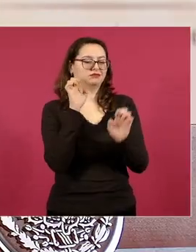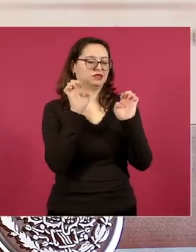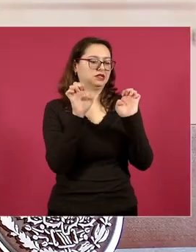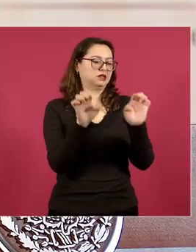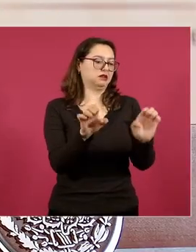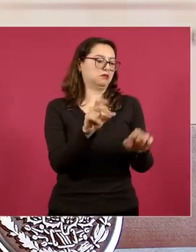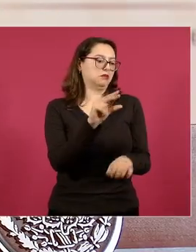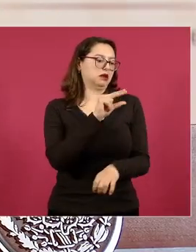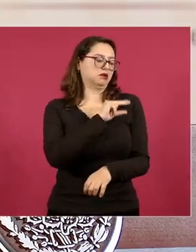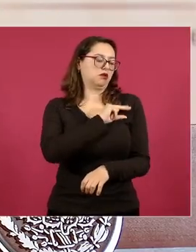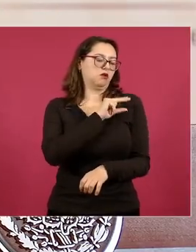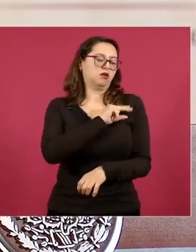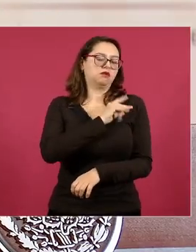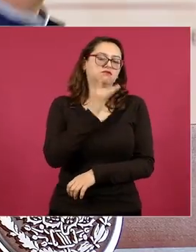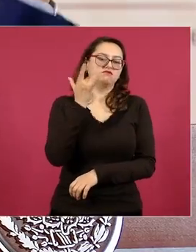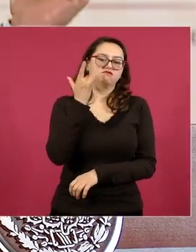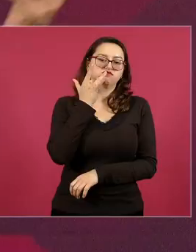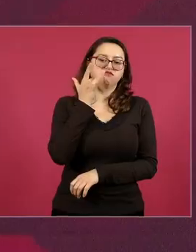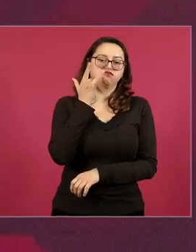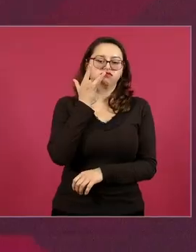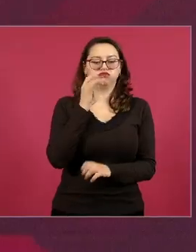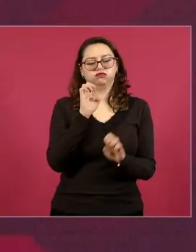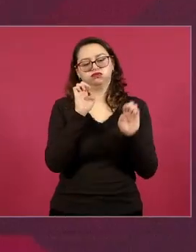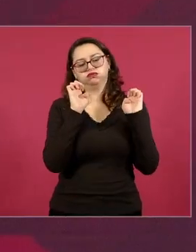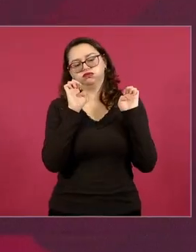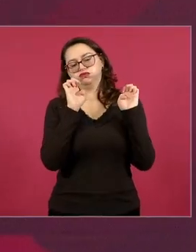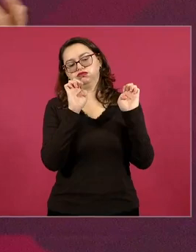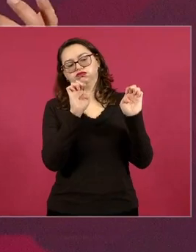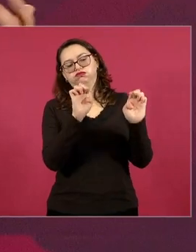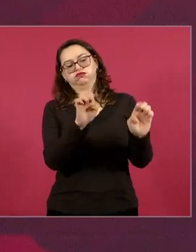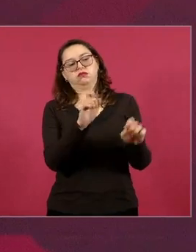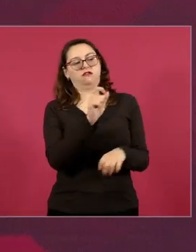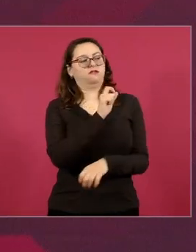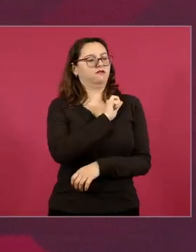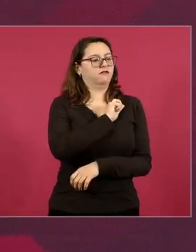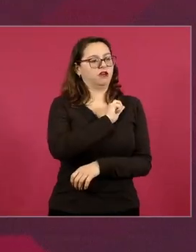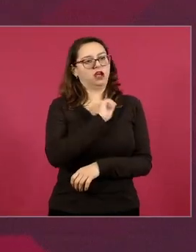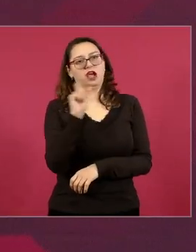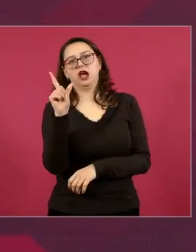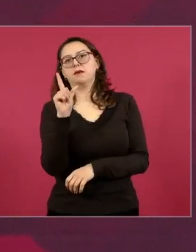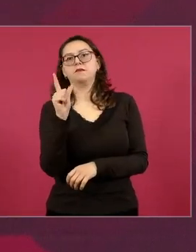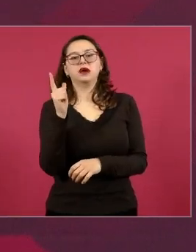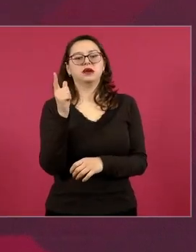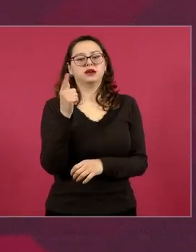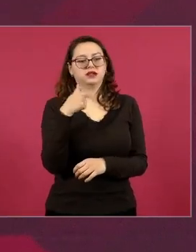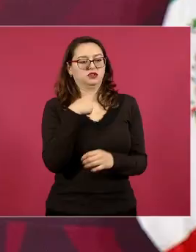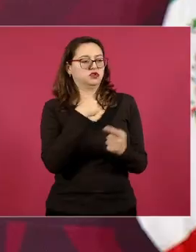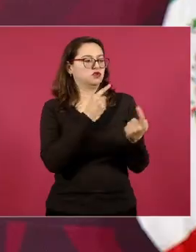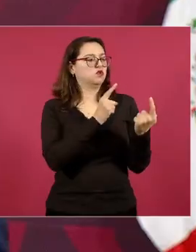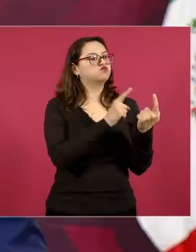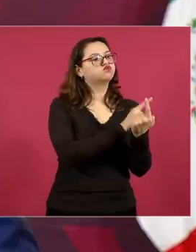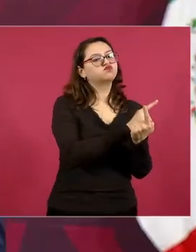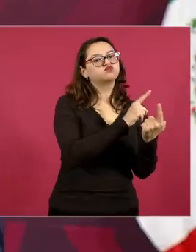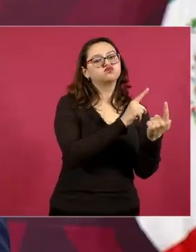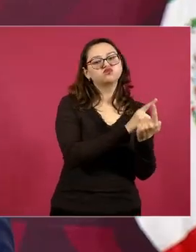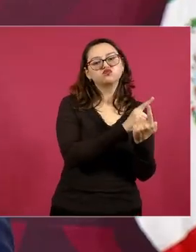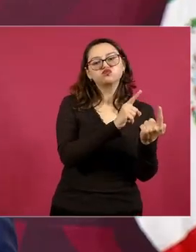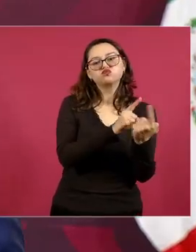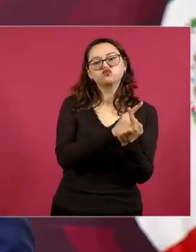quiero mencionar o que no debo mencionar famosa pues ahí puede ser